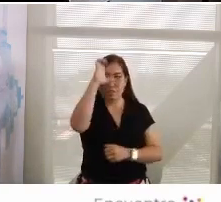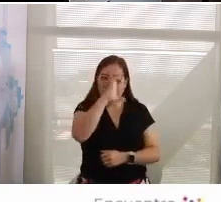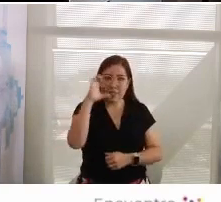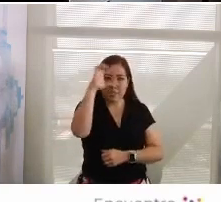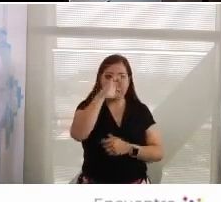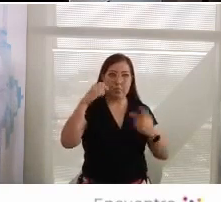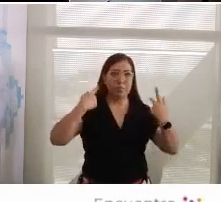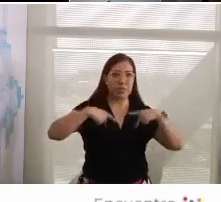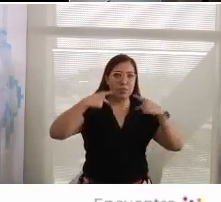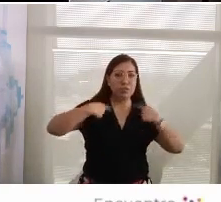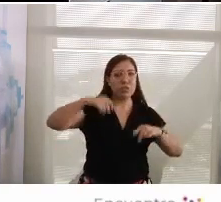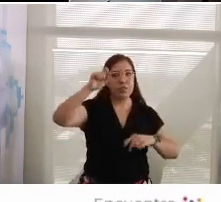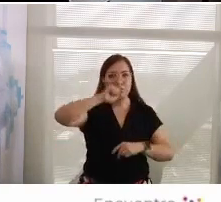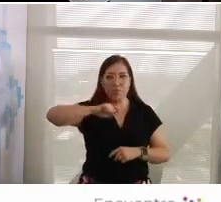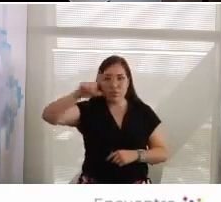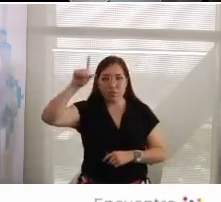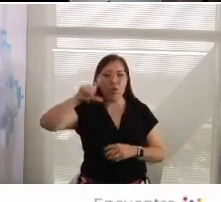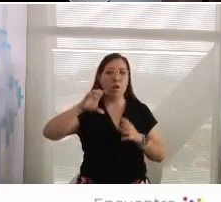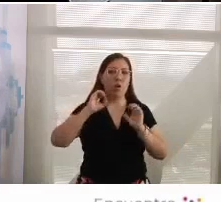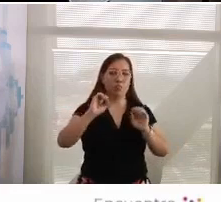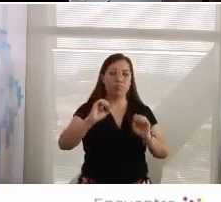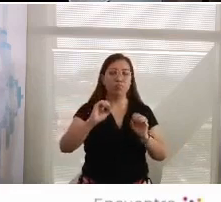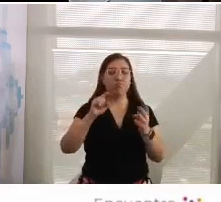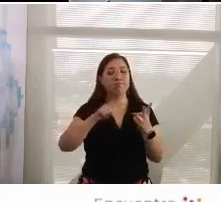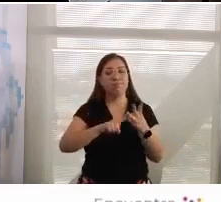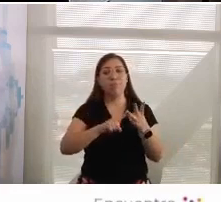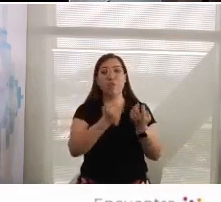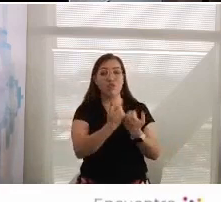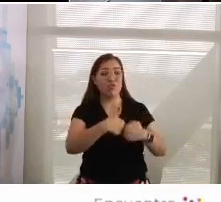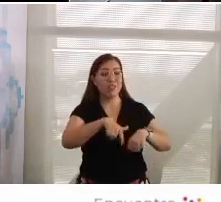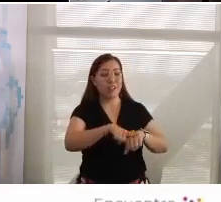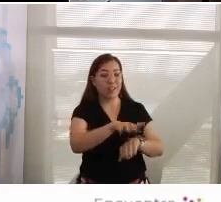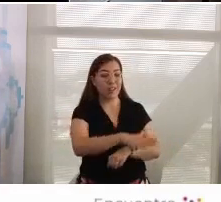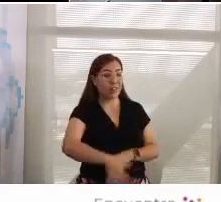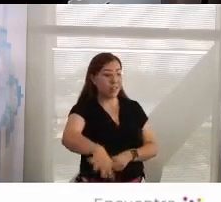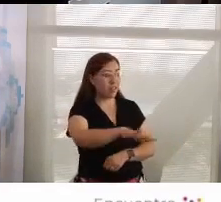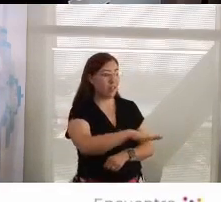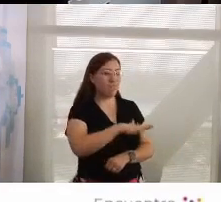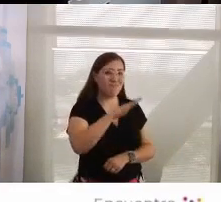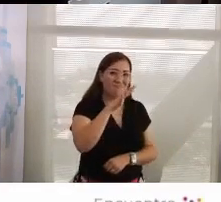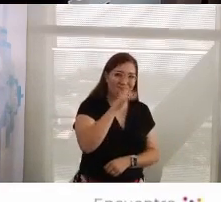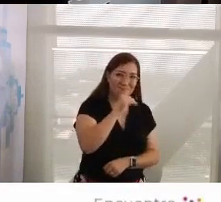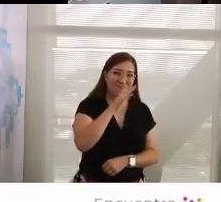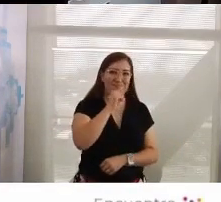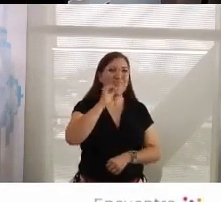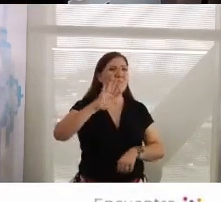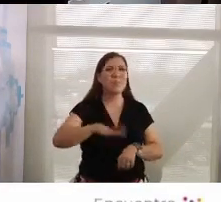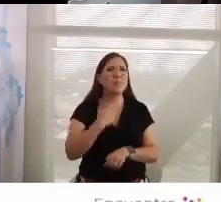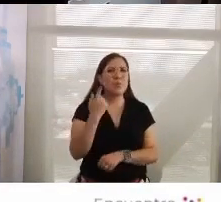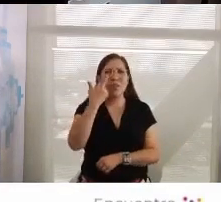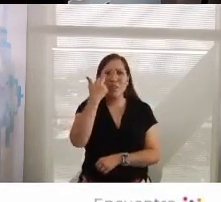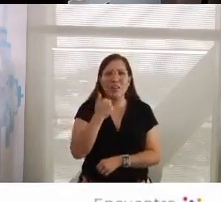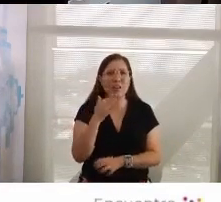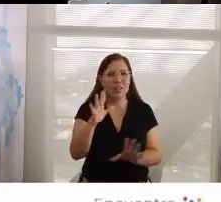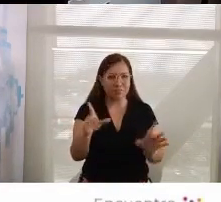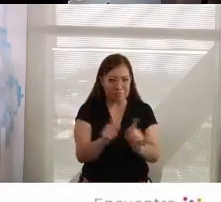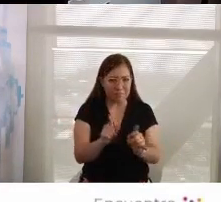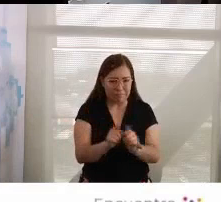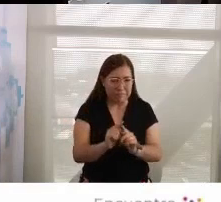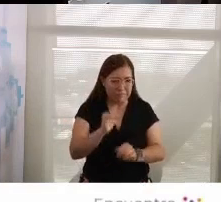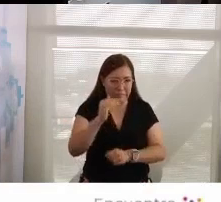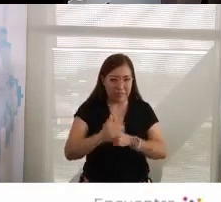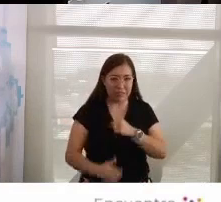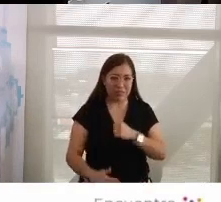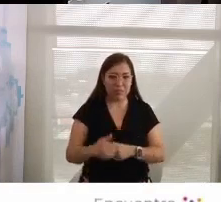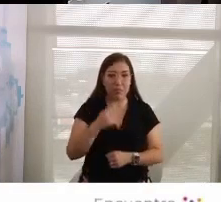especialistas y no puede con la sociedad civil. ¿Por qué? Y con esto termino para ajustarme al